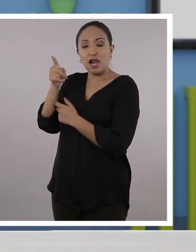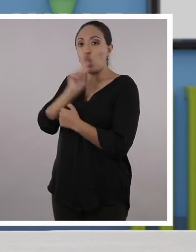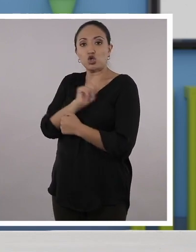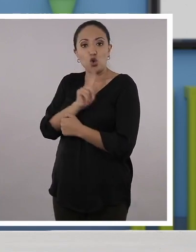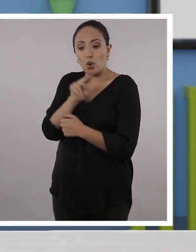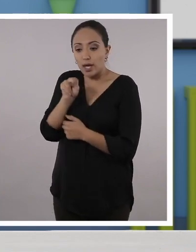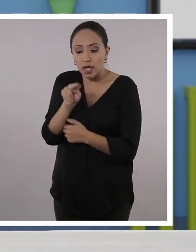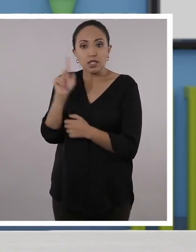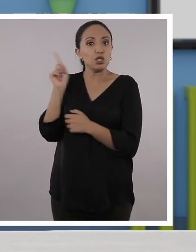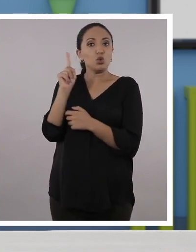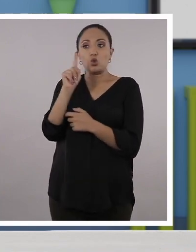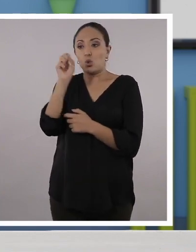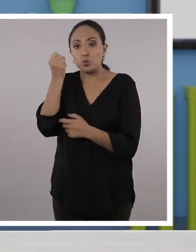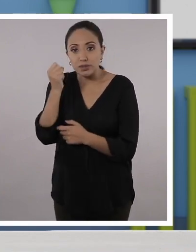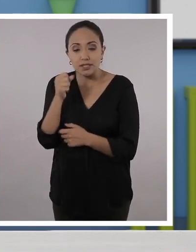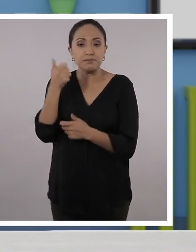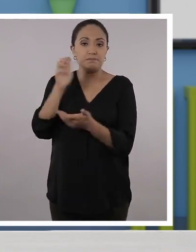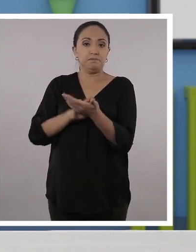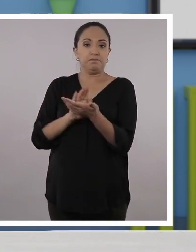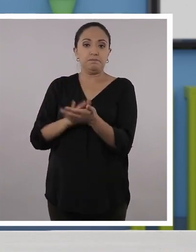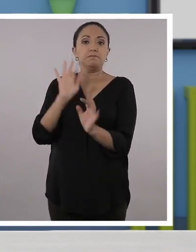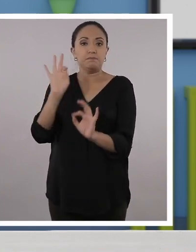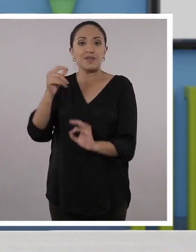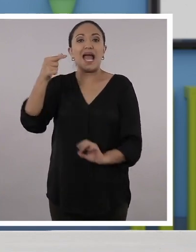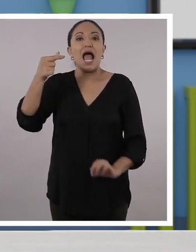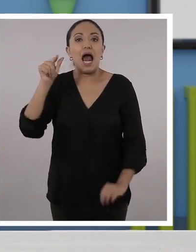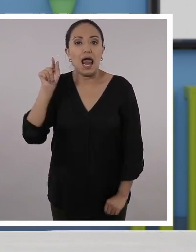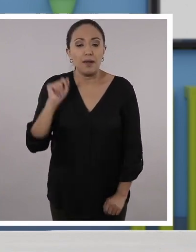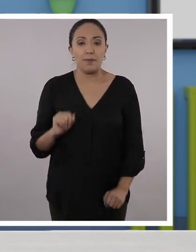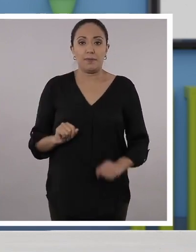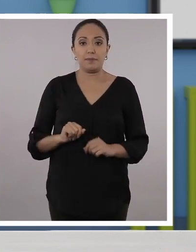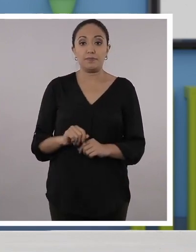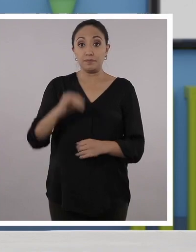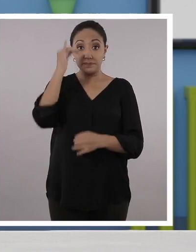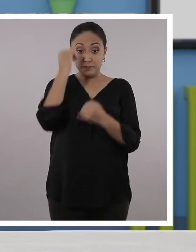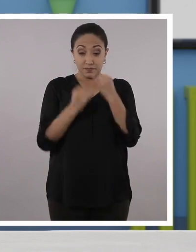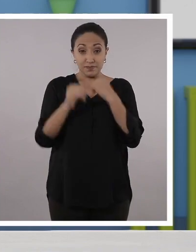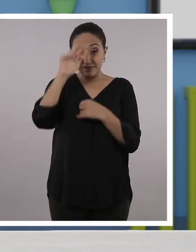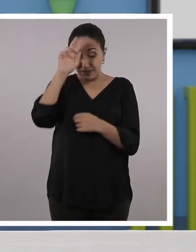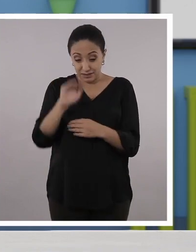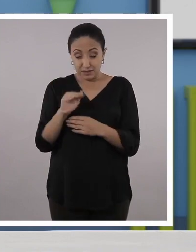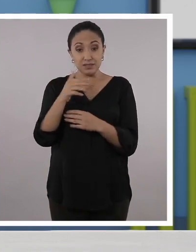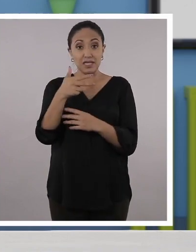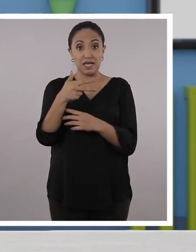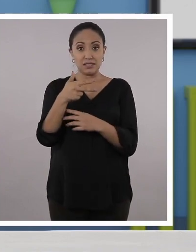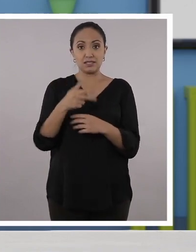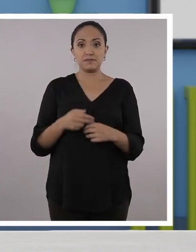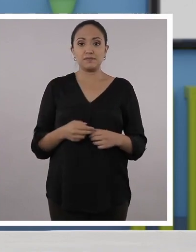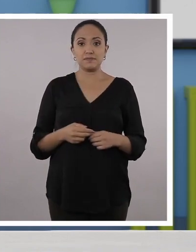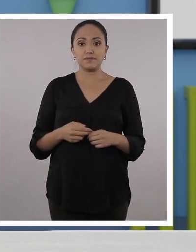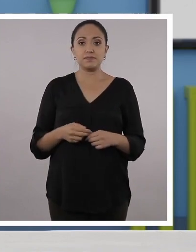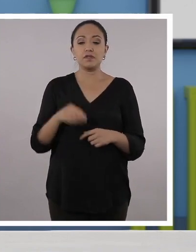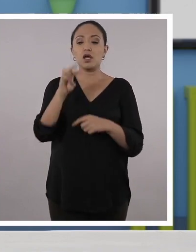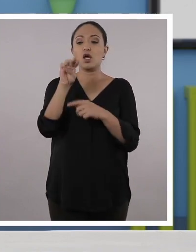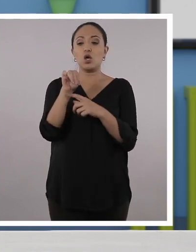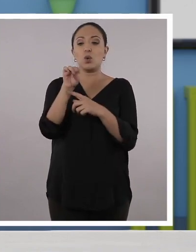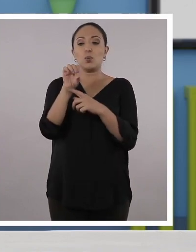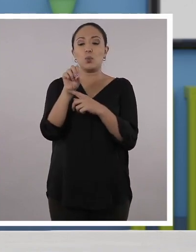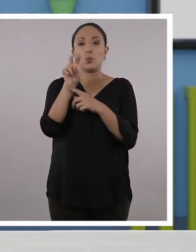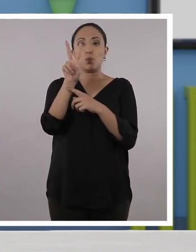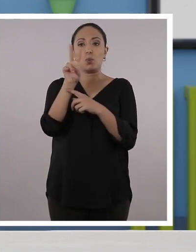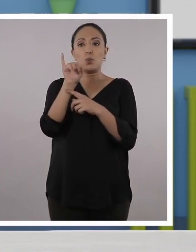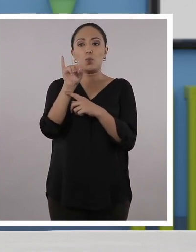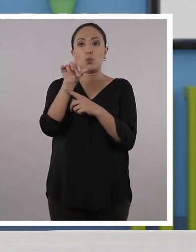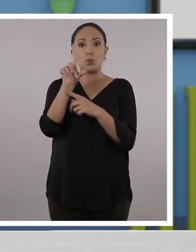que es diferente a N o S. Excelente, Santi. Y vamos con la tercera. Móvil.